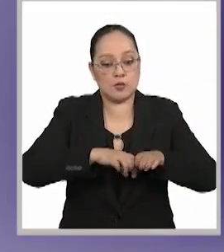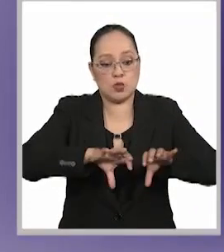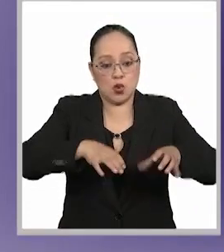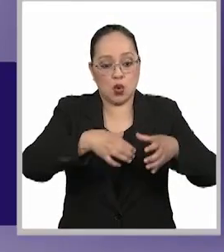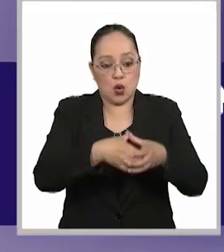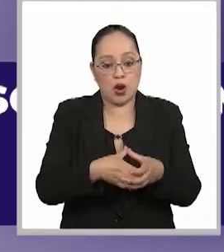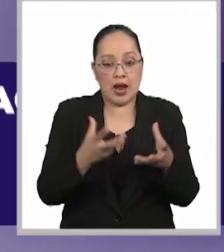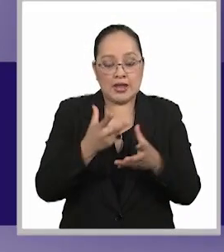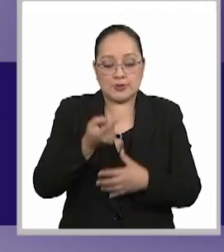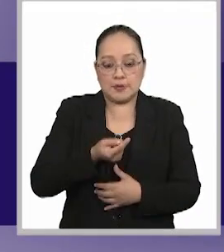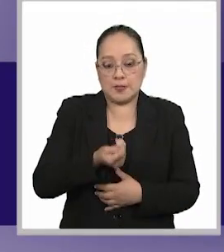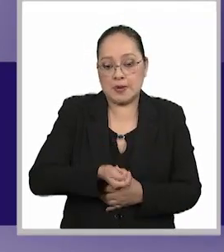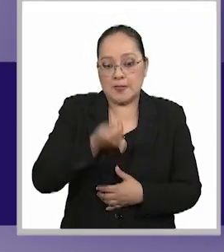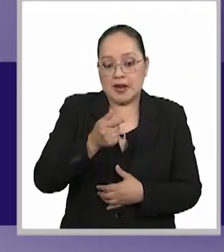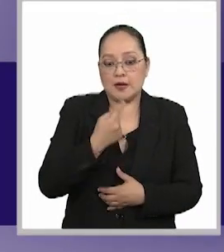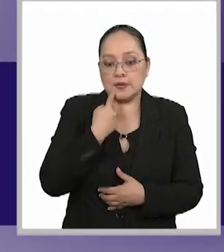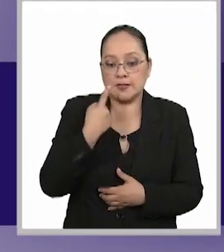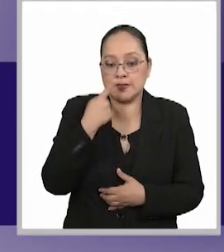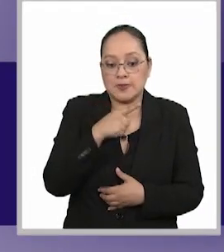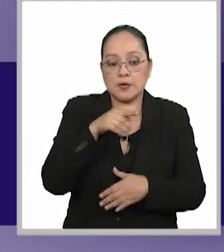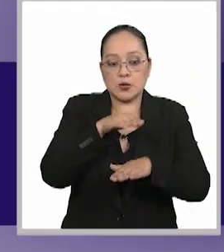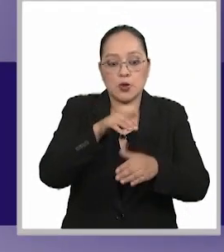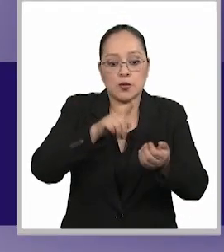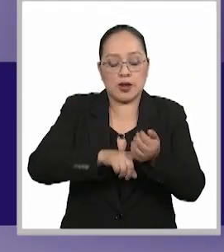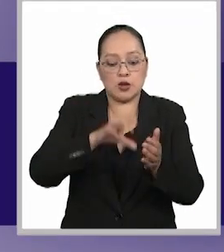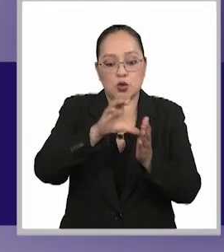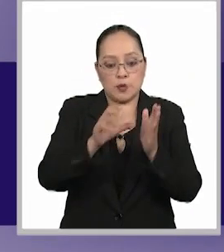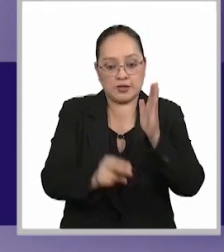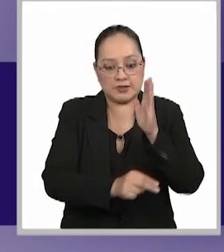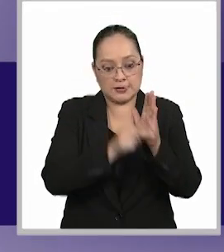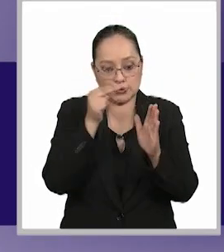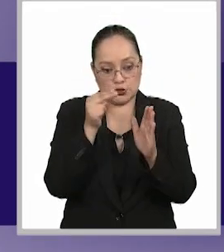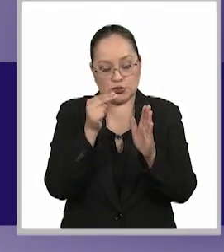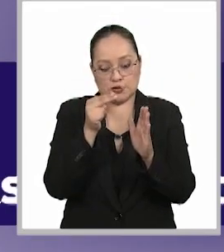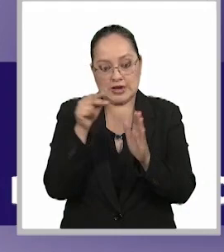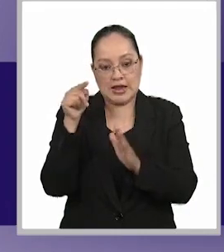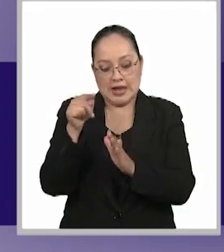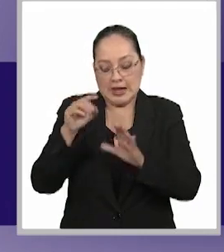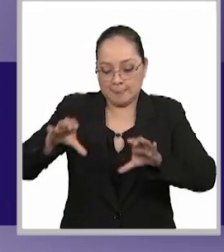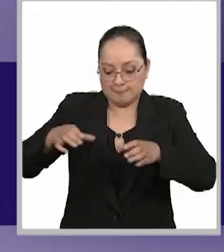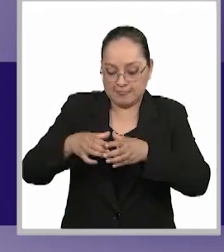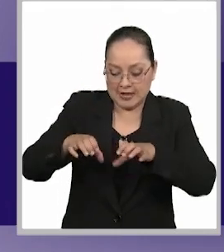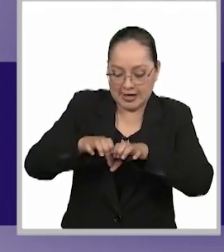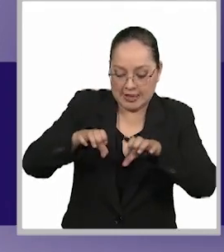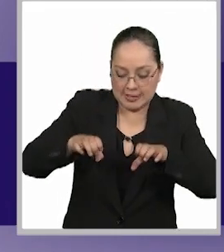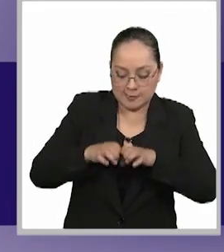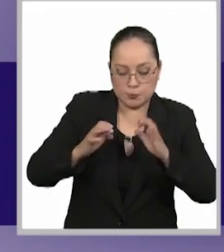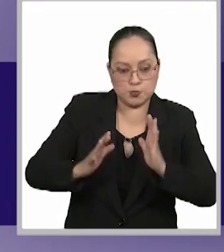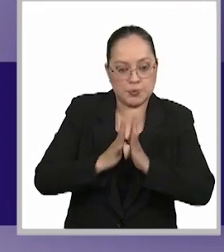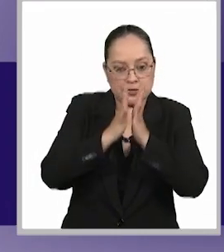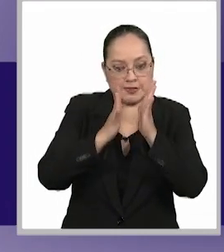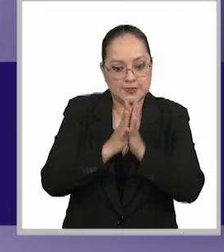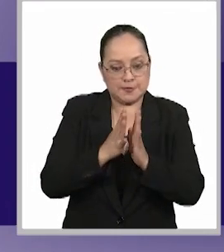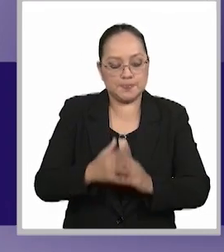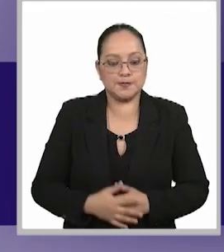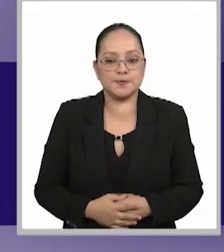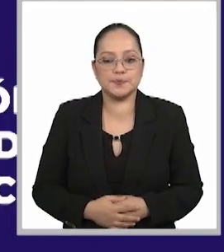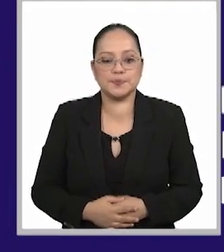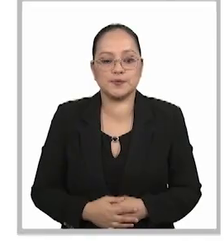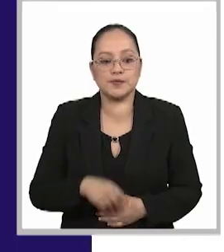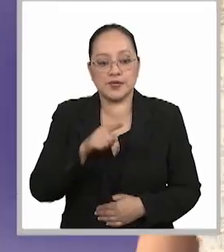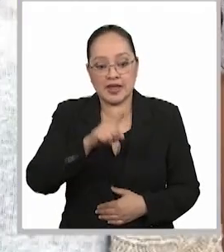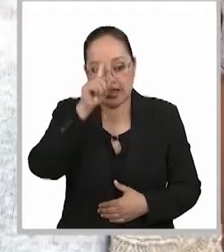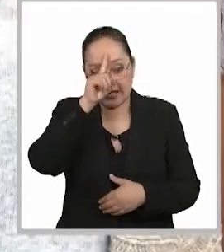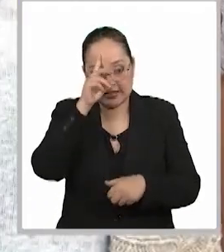del equipo jurídico que llevó el primer caso sobre la implementación de la Convención sobre los Derechos de las Personas con Discapacidad en México.